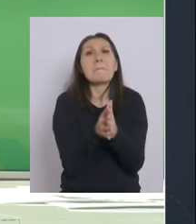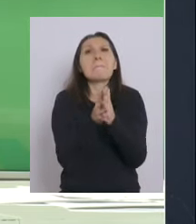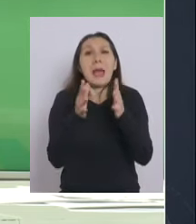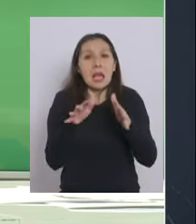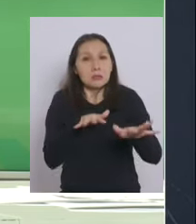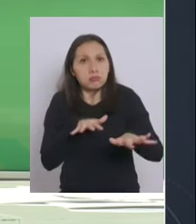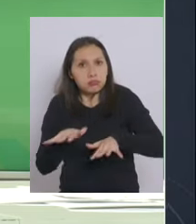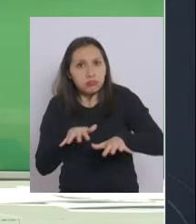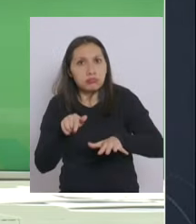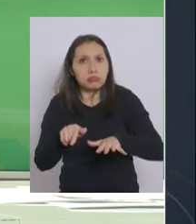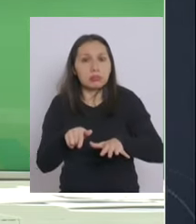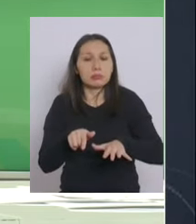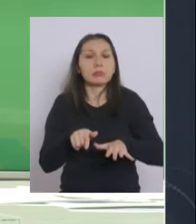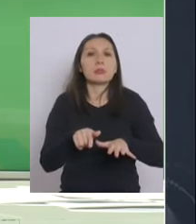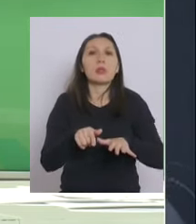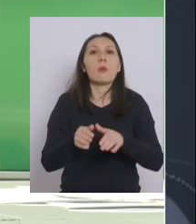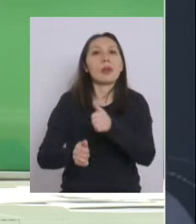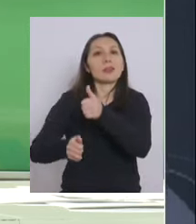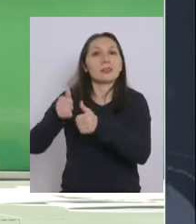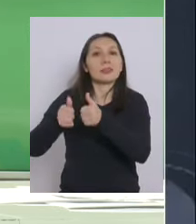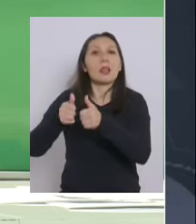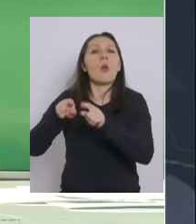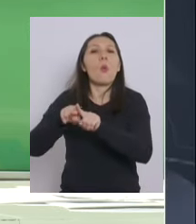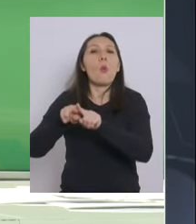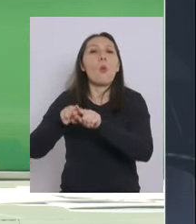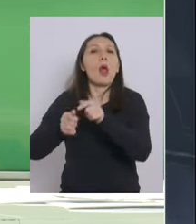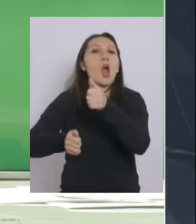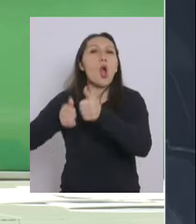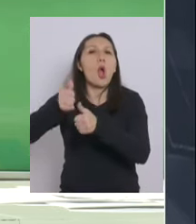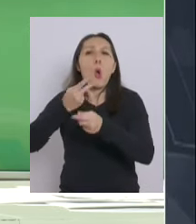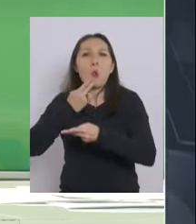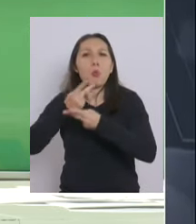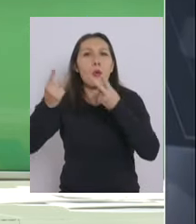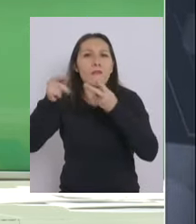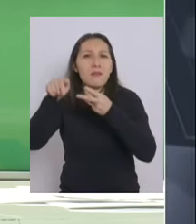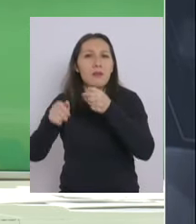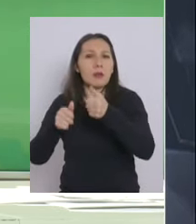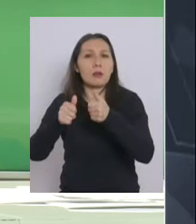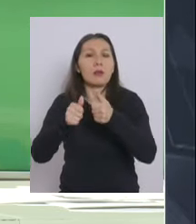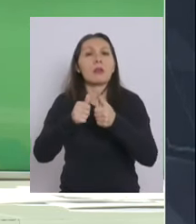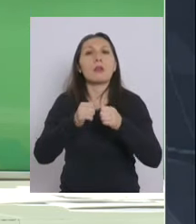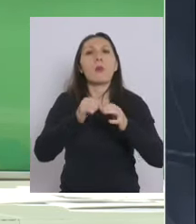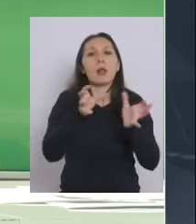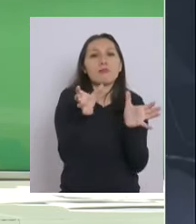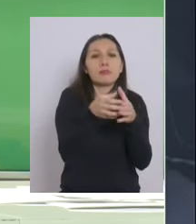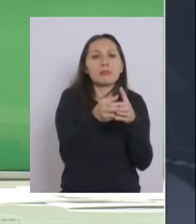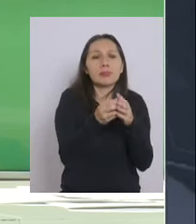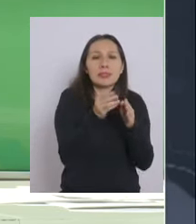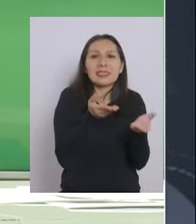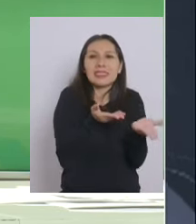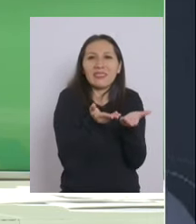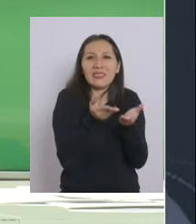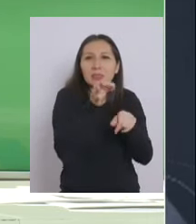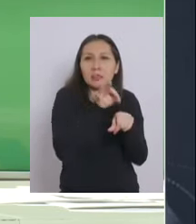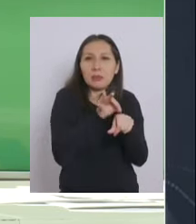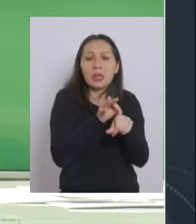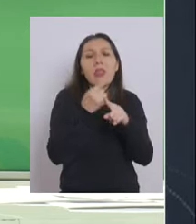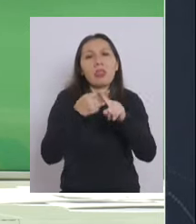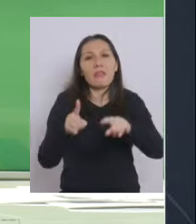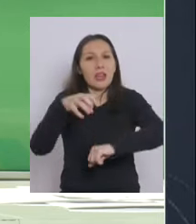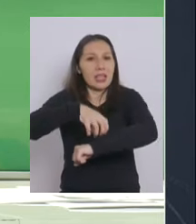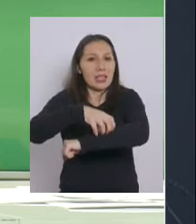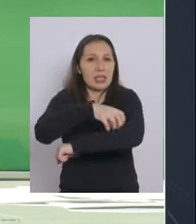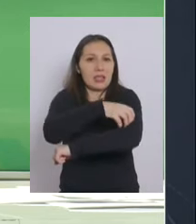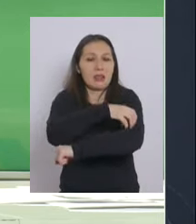actividad se van a licitar paquetes de prestaciones en determinadas regiones del país